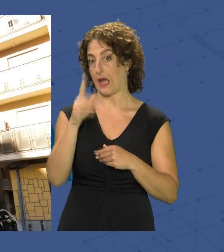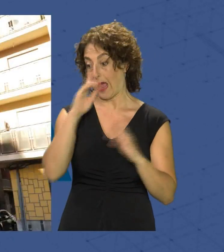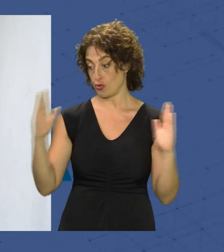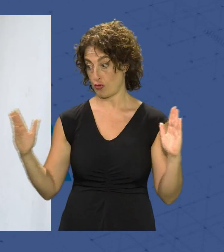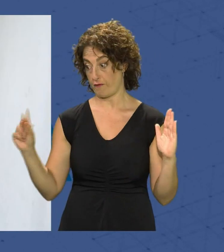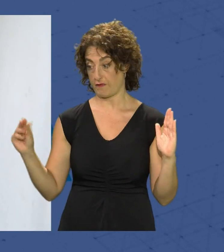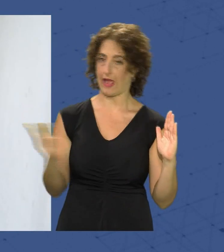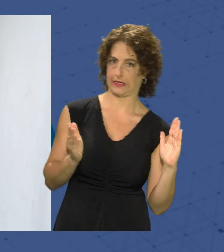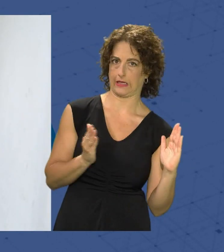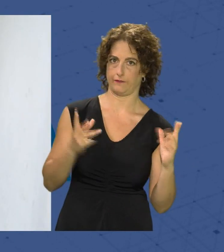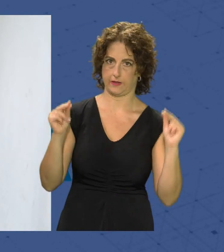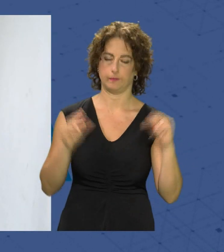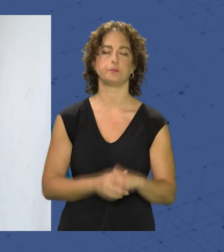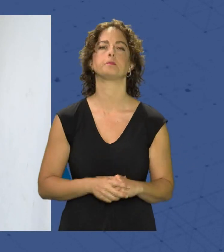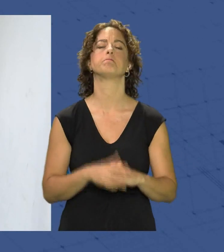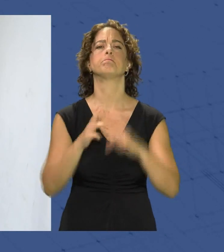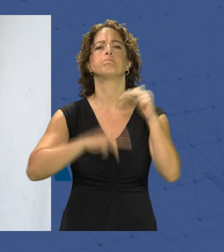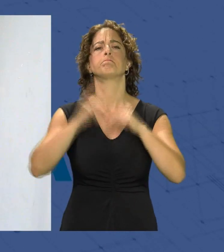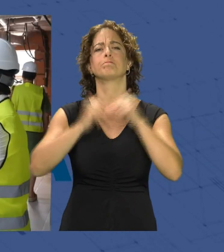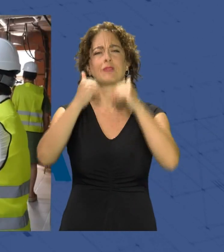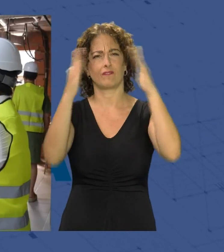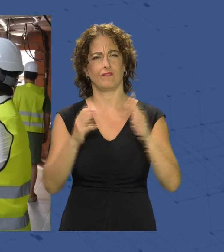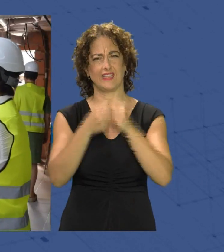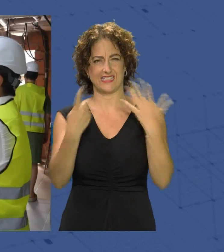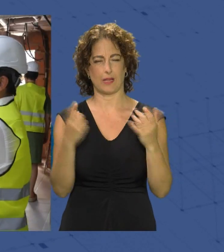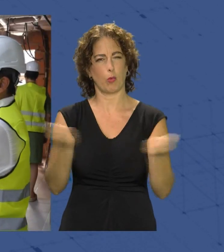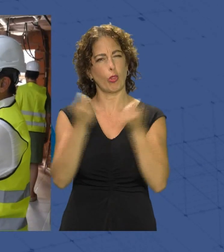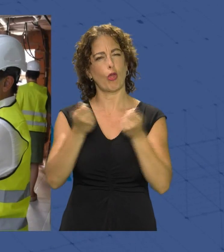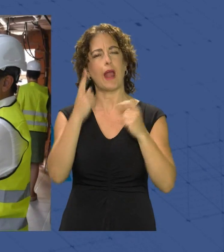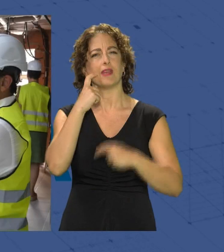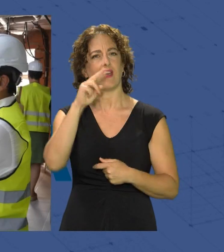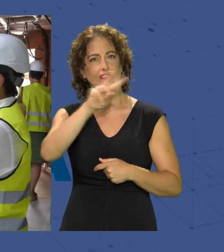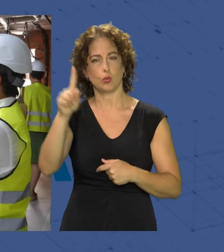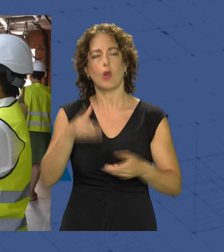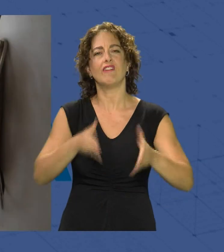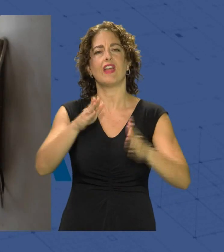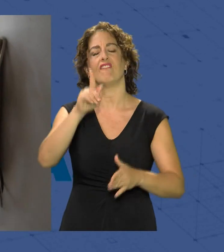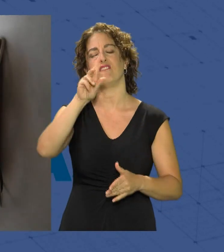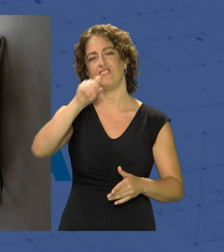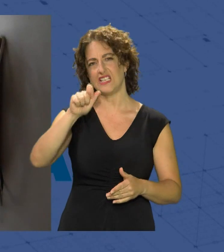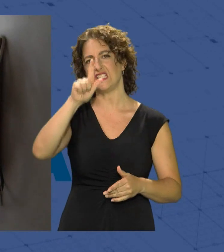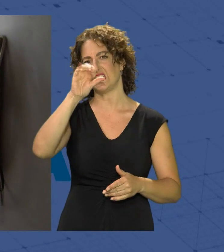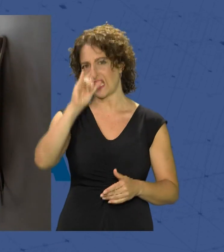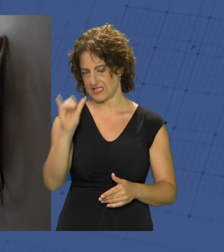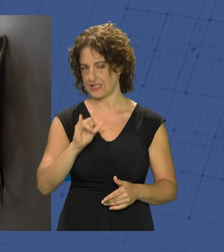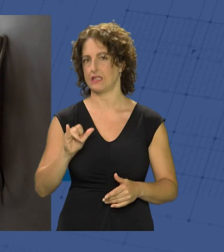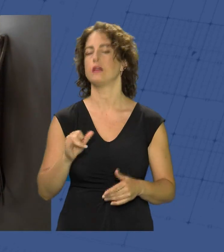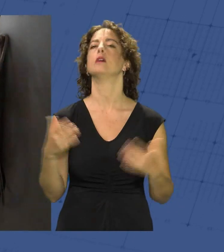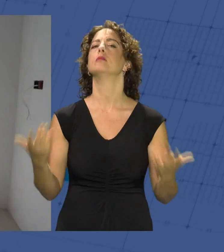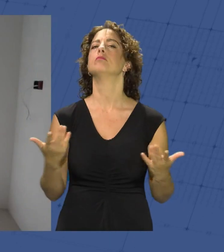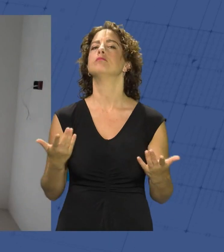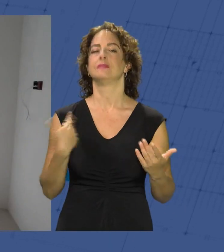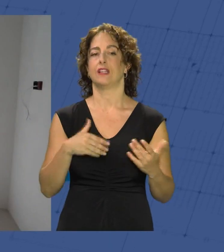año. Las obras de construcción de las 26 viviendas que promueve la empresa municipal Almería 21 en la avenida de Vilches entran en su recta final con el objetivo